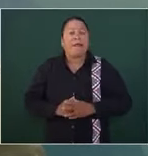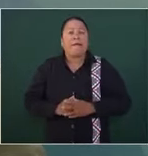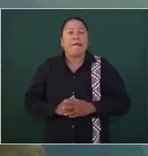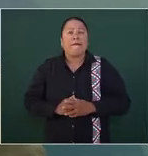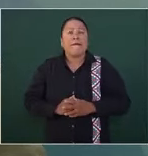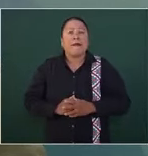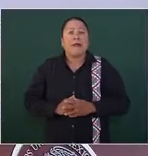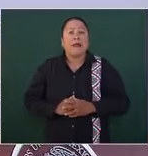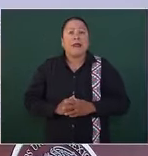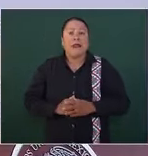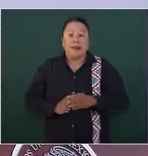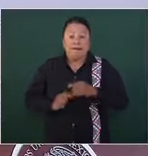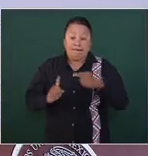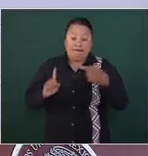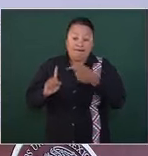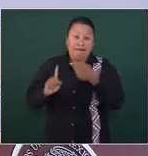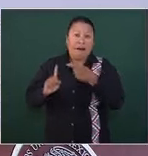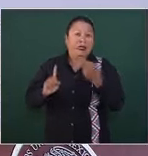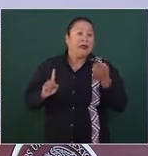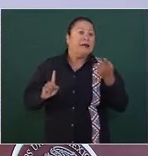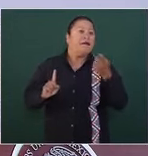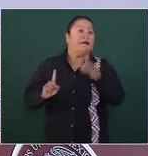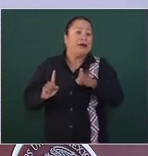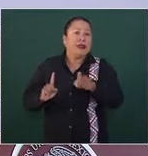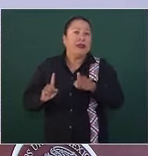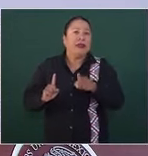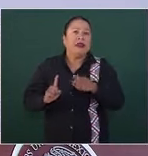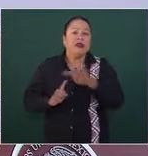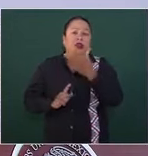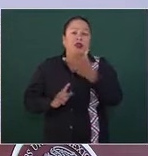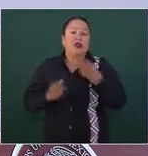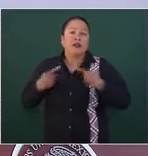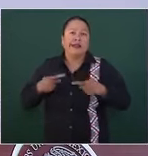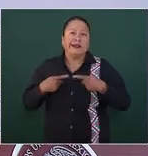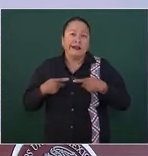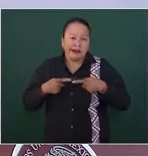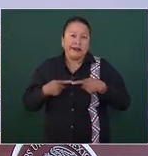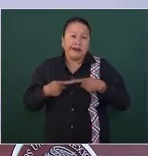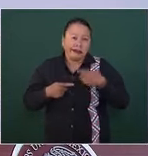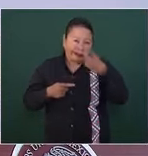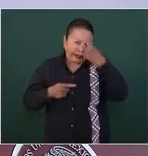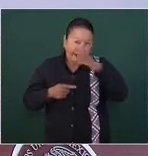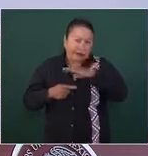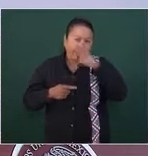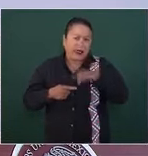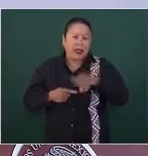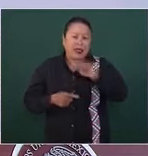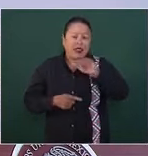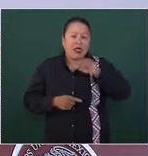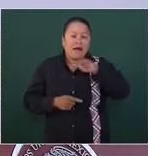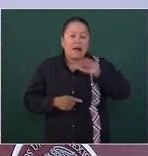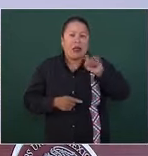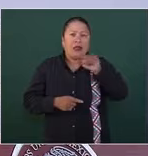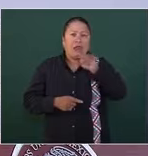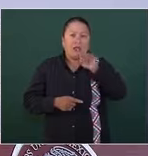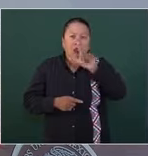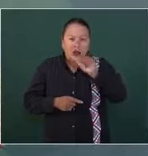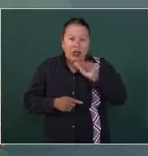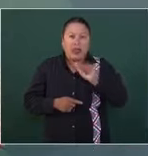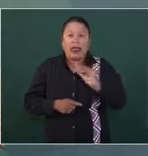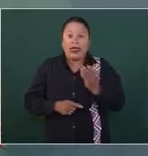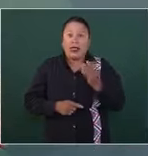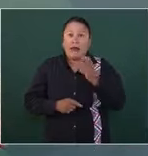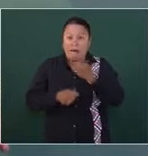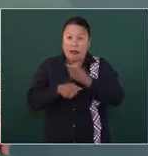él ordena la ejecución de ocho personas en Tamazula que inicialmente habían sido